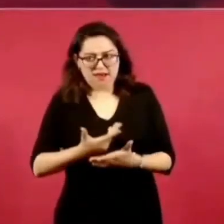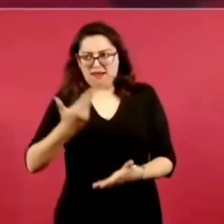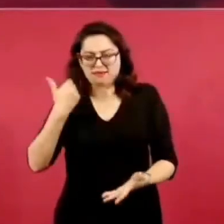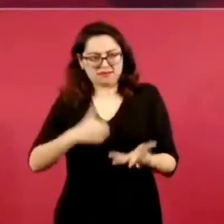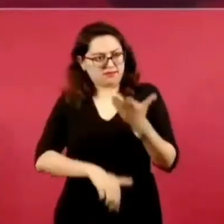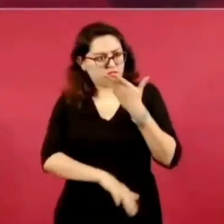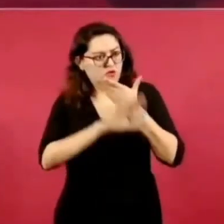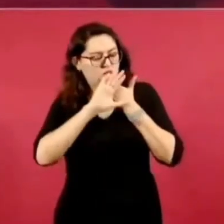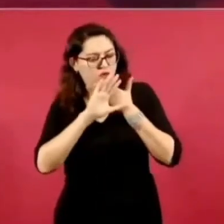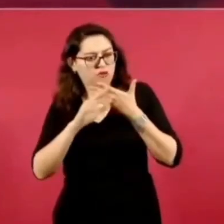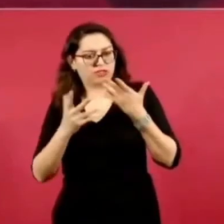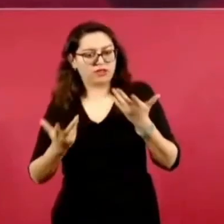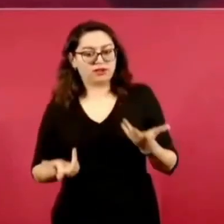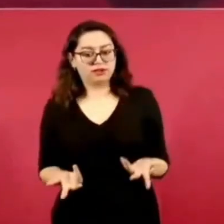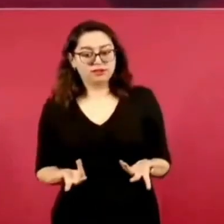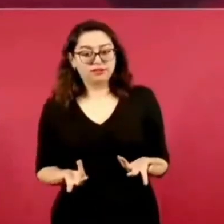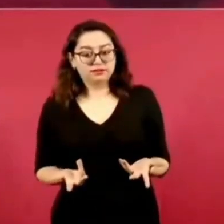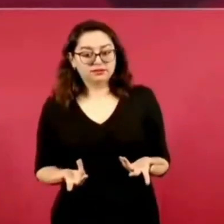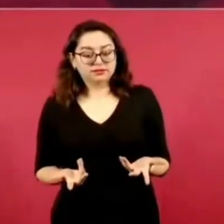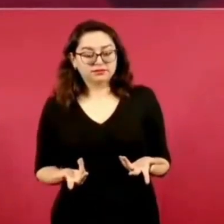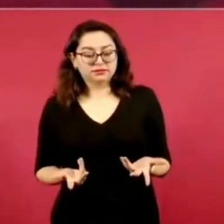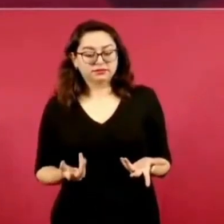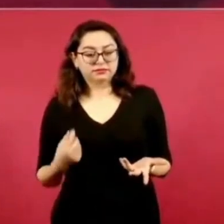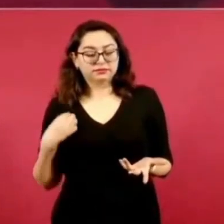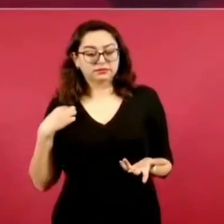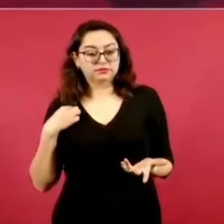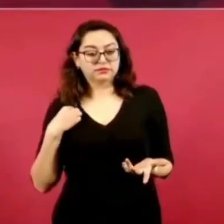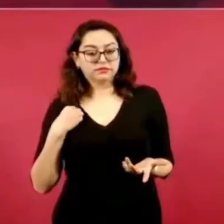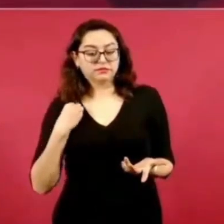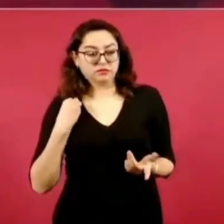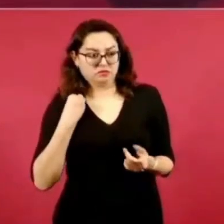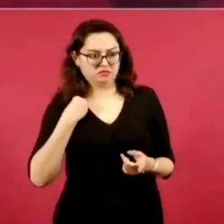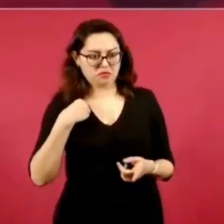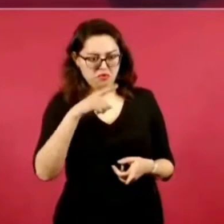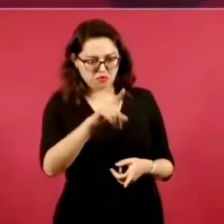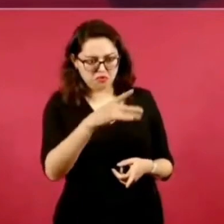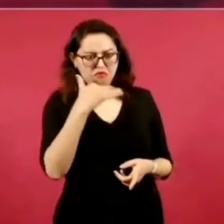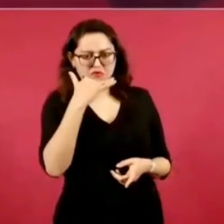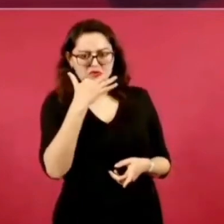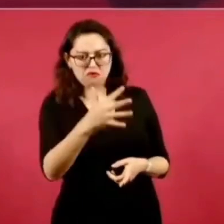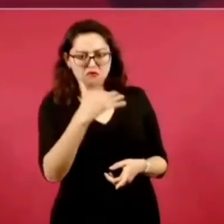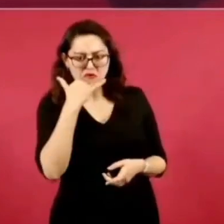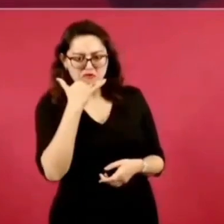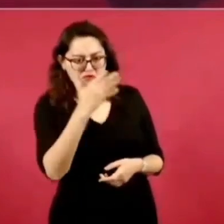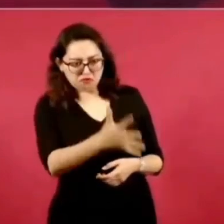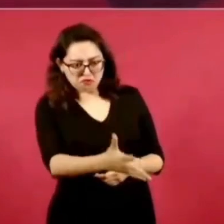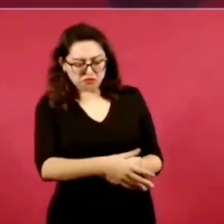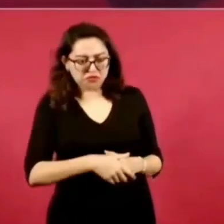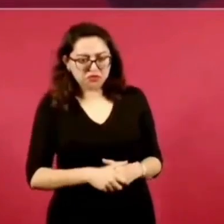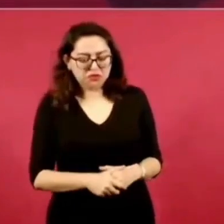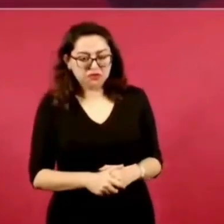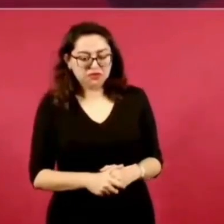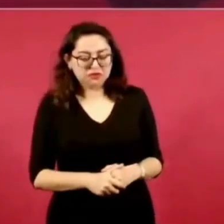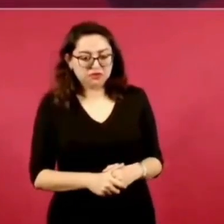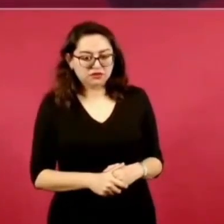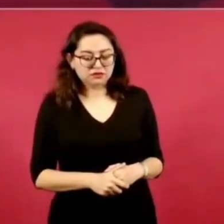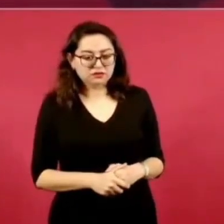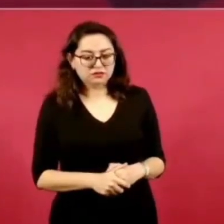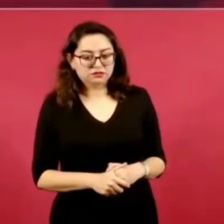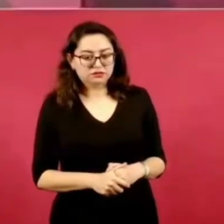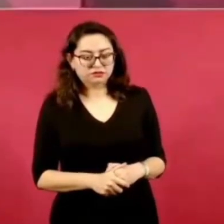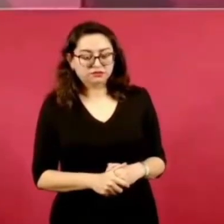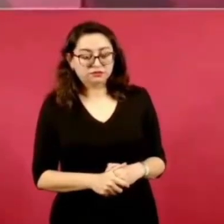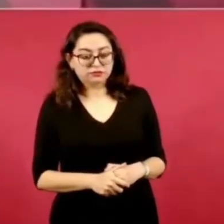por por corrupción, porque yo fui víctima